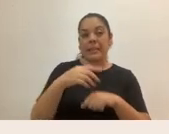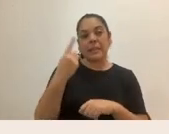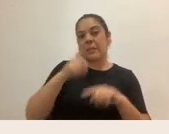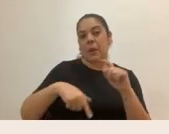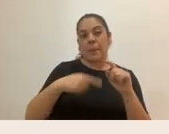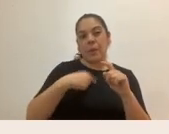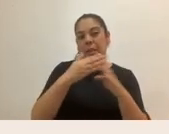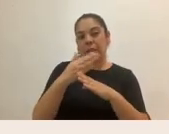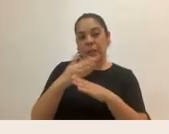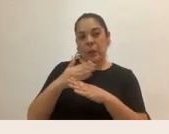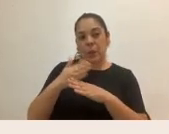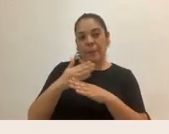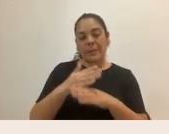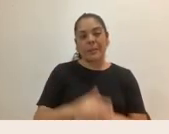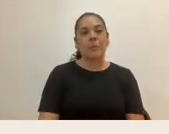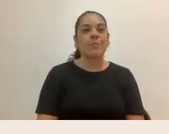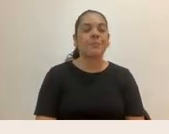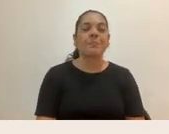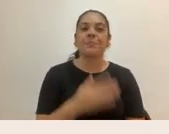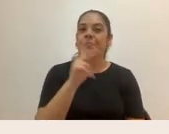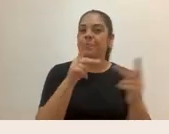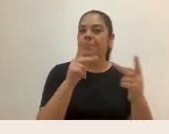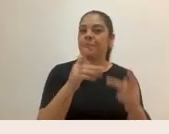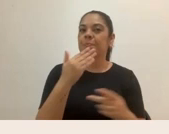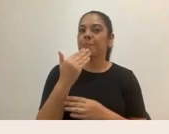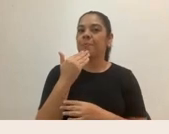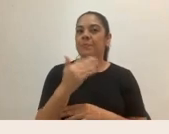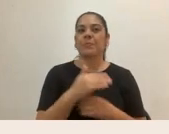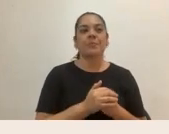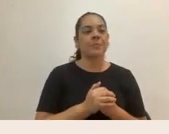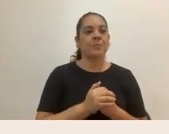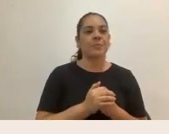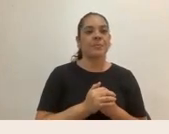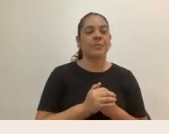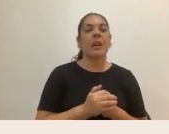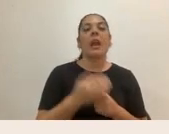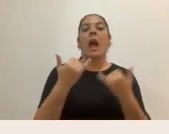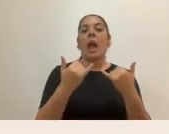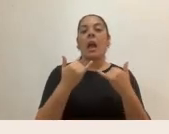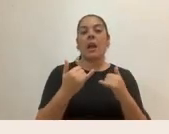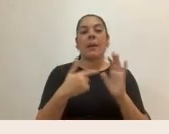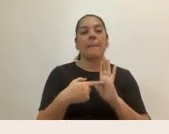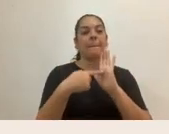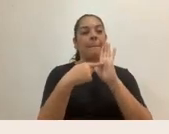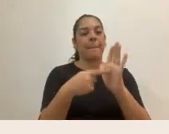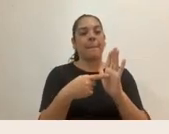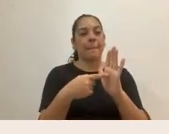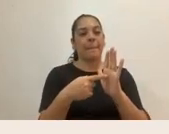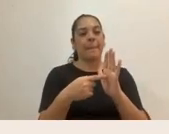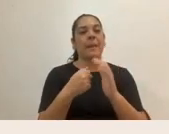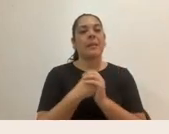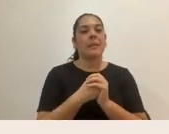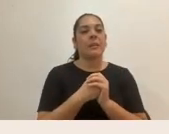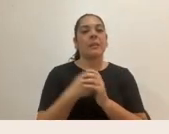Perfecto, muchas gracias. Entonces, yo les voy a presentar ahora cómo, cuando